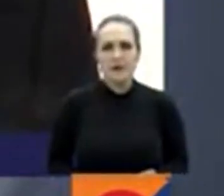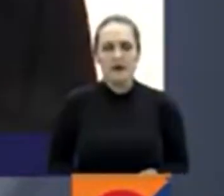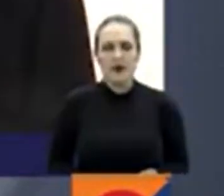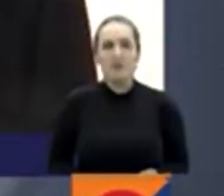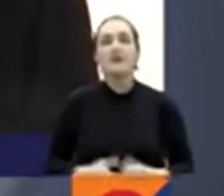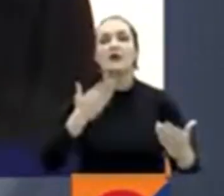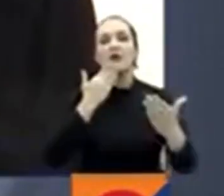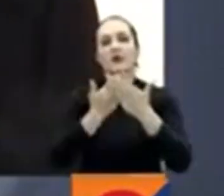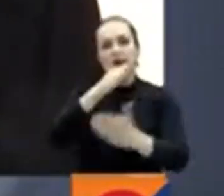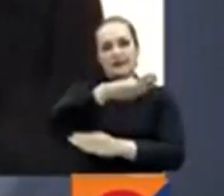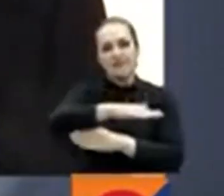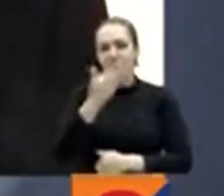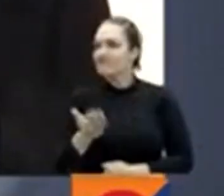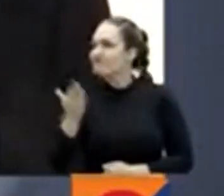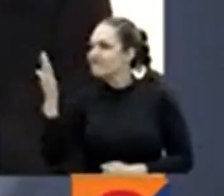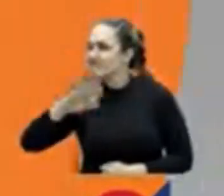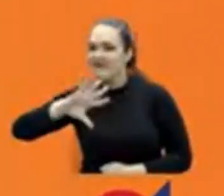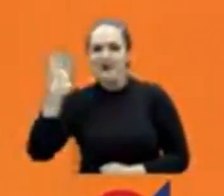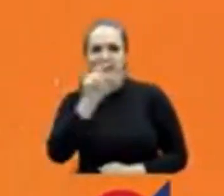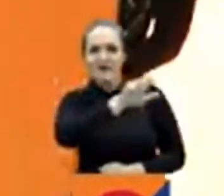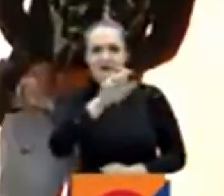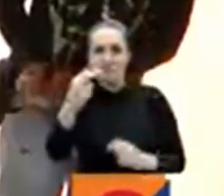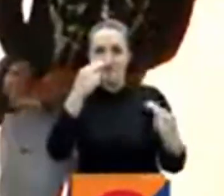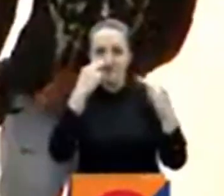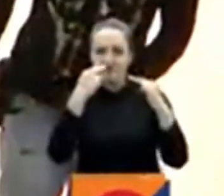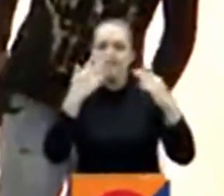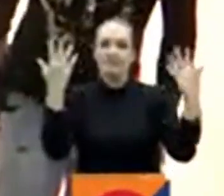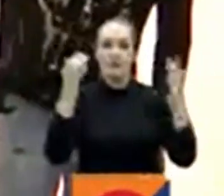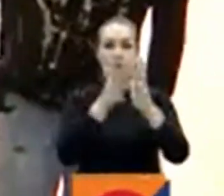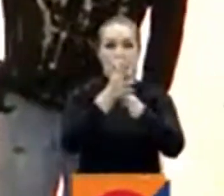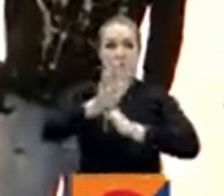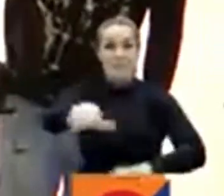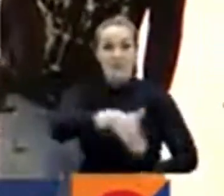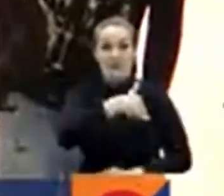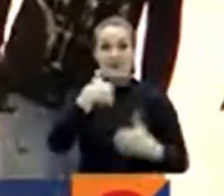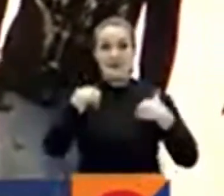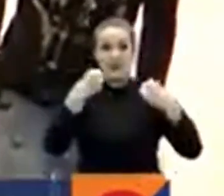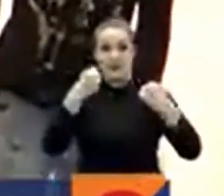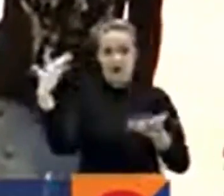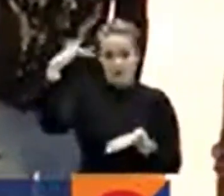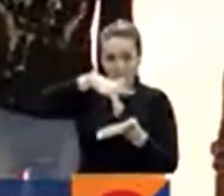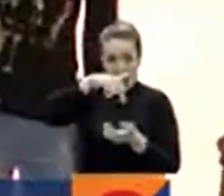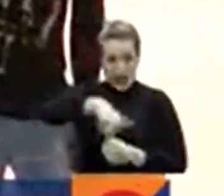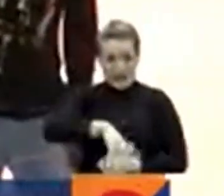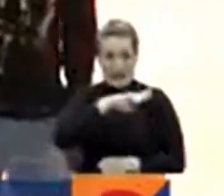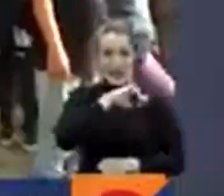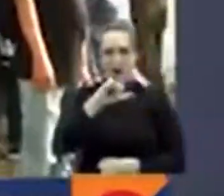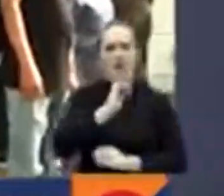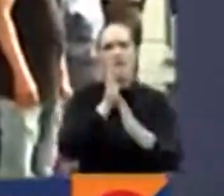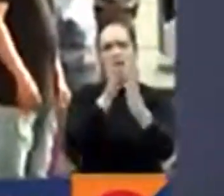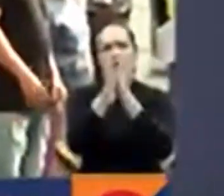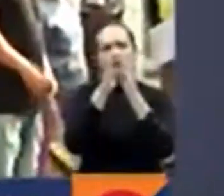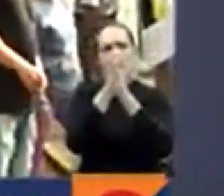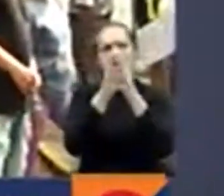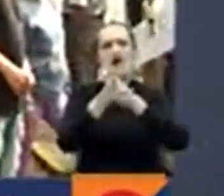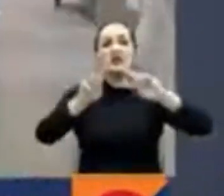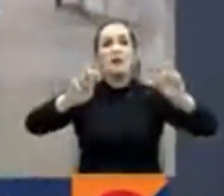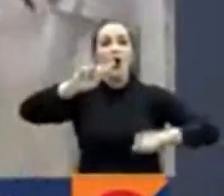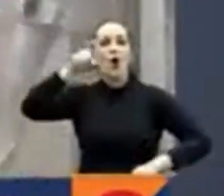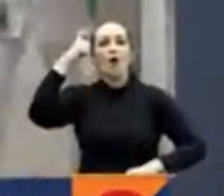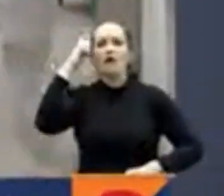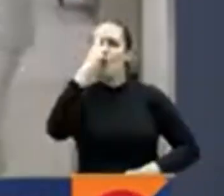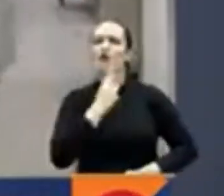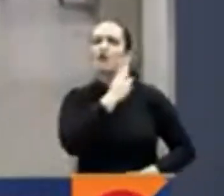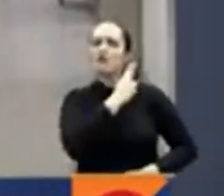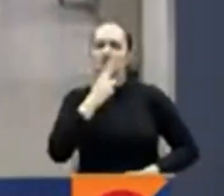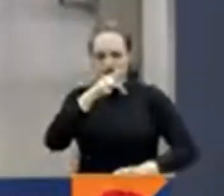Buenas tardes para usted y para todos los televidentes. Pues acá la ministra en Cali se refirió a los compromisos que tiene el actual gobierno para poder